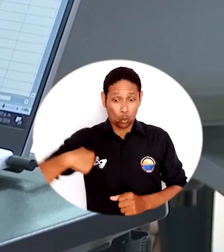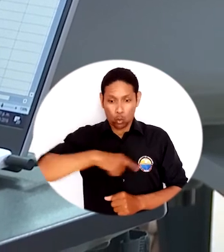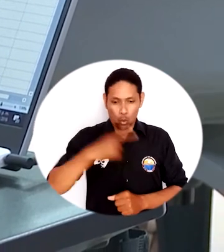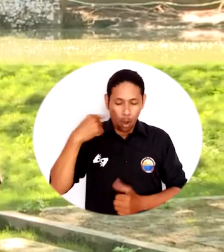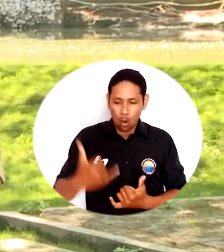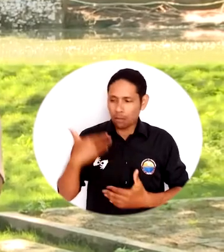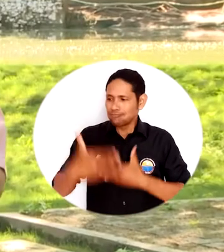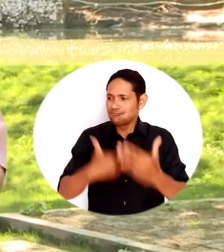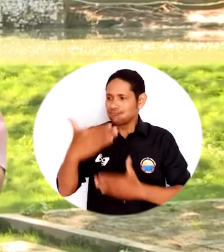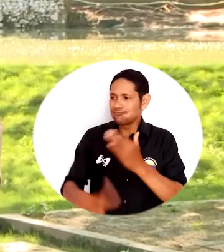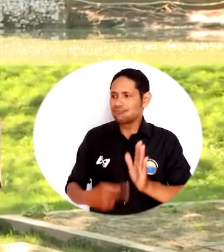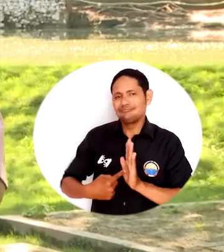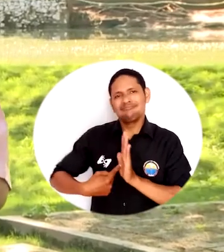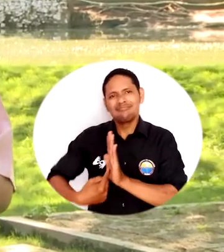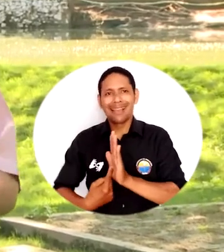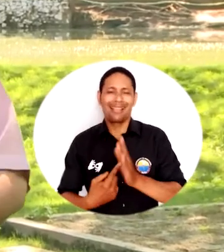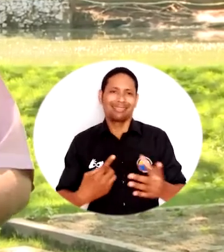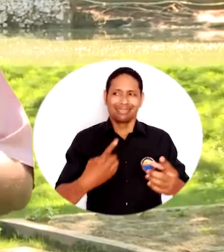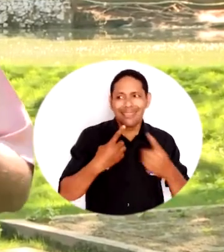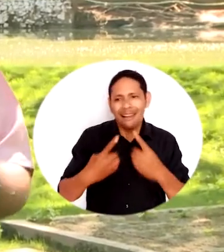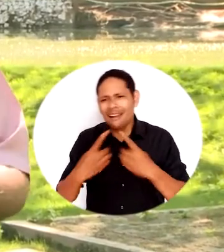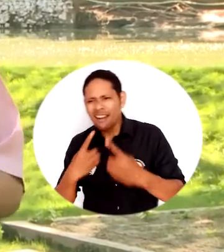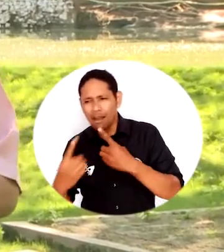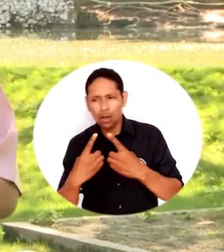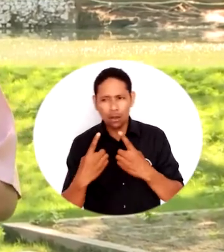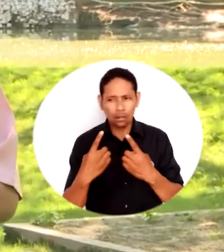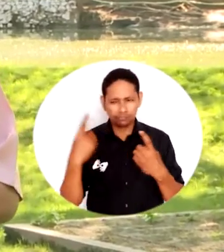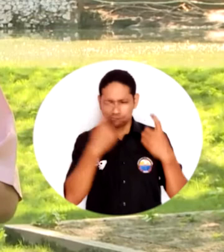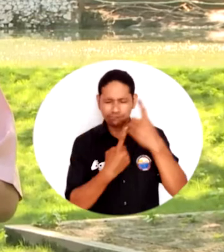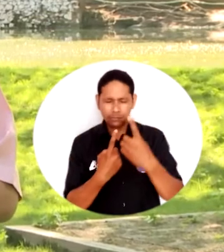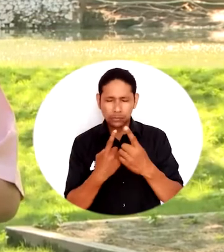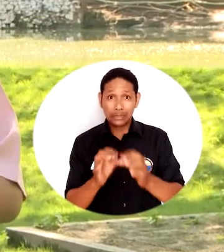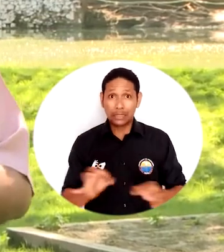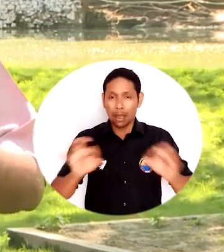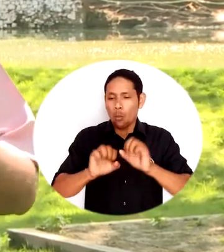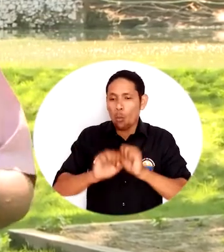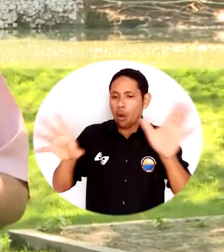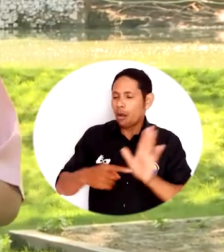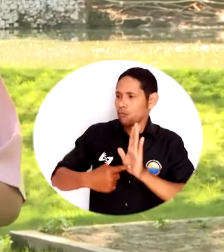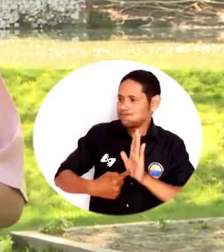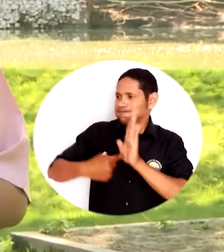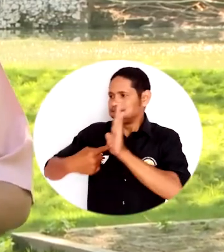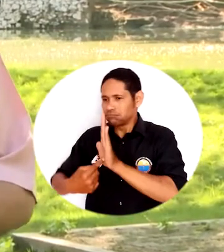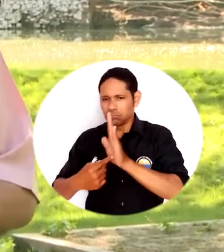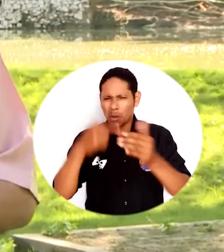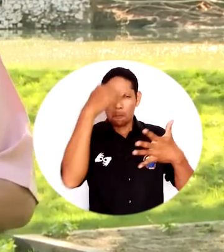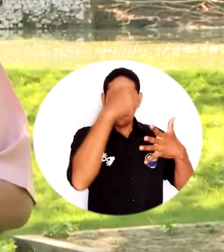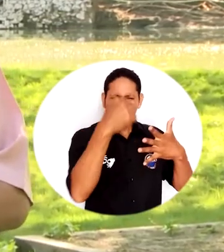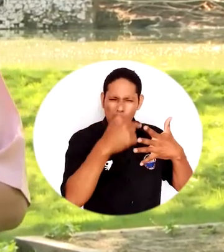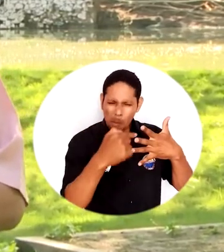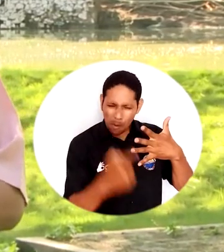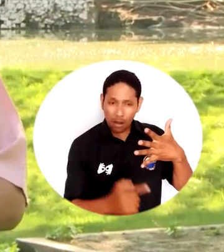desarrollar un proceso en el cual se va a basar en el diálogo, donde vamos a considerar y a develar